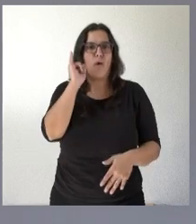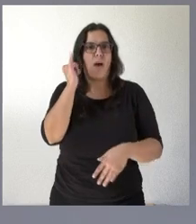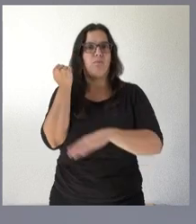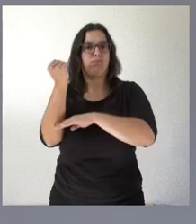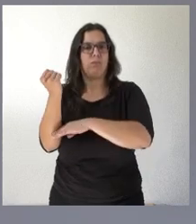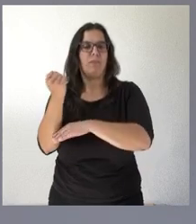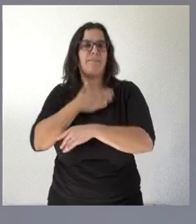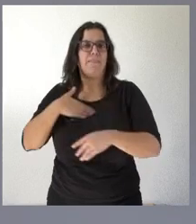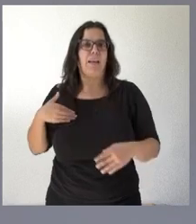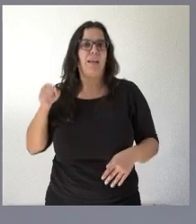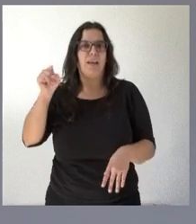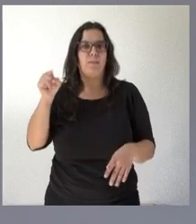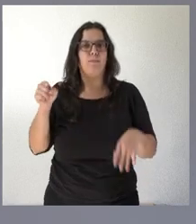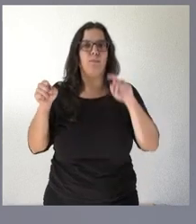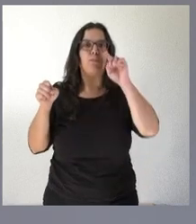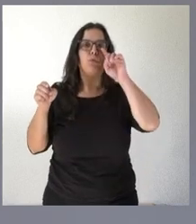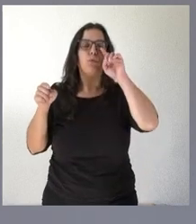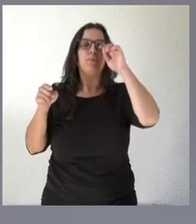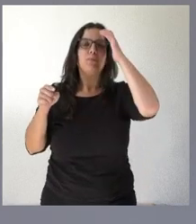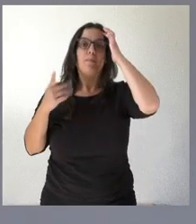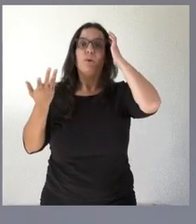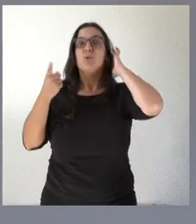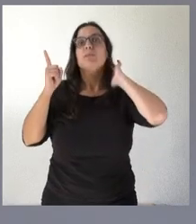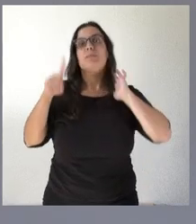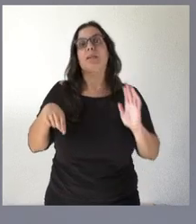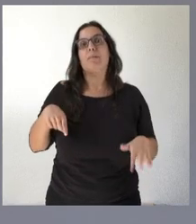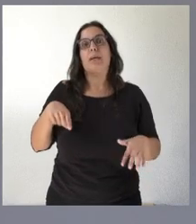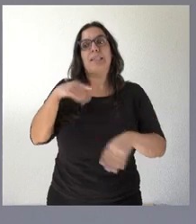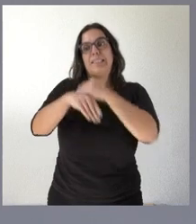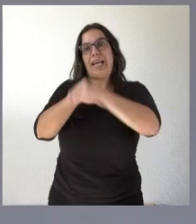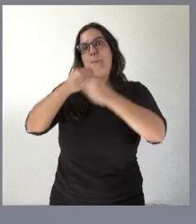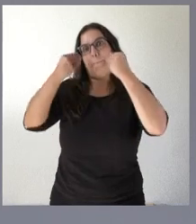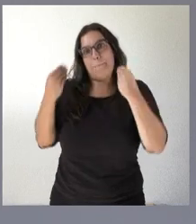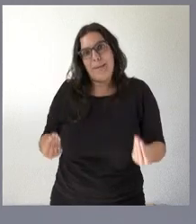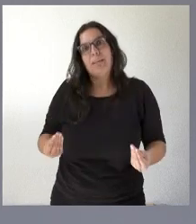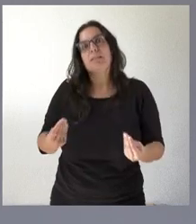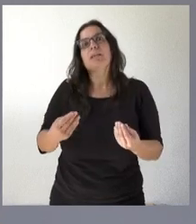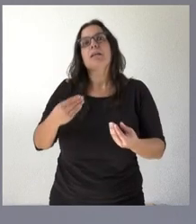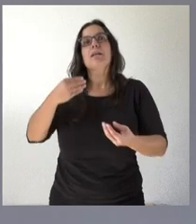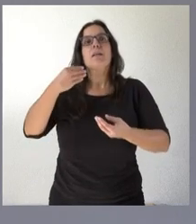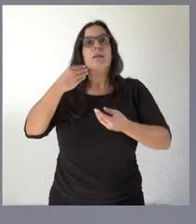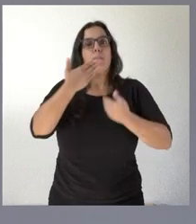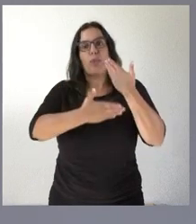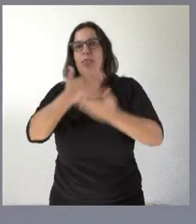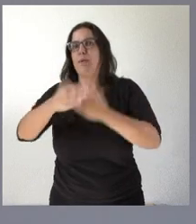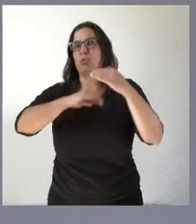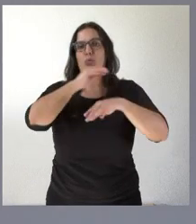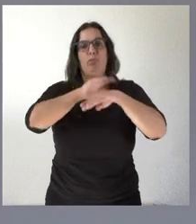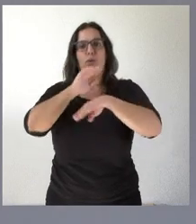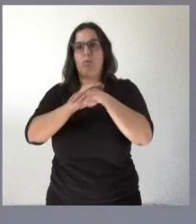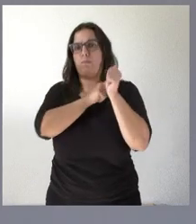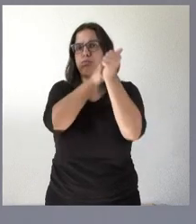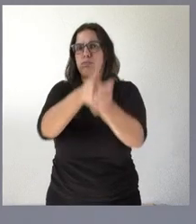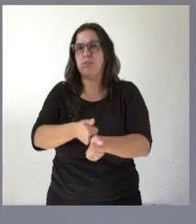el mismo y por tanto la voluntad de que se apoye pero también la voluntad de que se realice bien y se realice siguiendo todos los procedimientos administrativos que llevan un tiempo